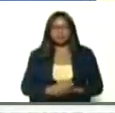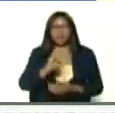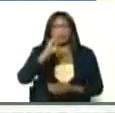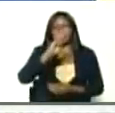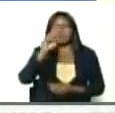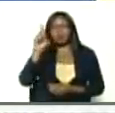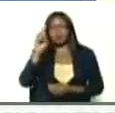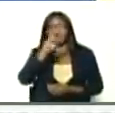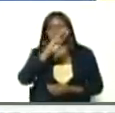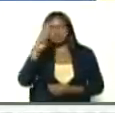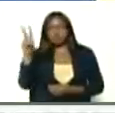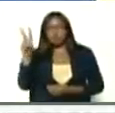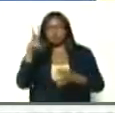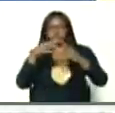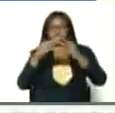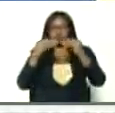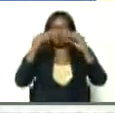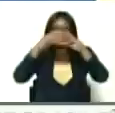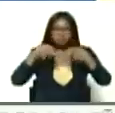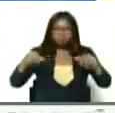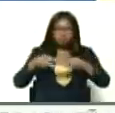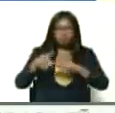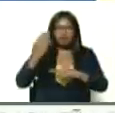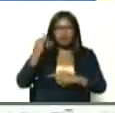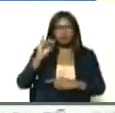P2, en todo el territorio del Brasil,